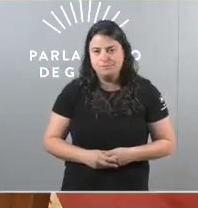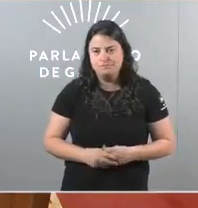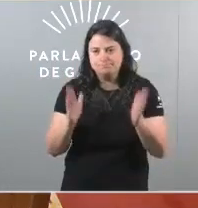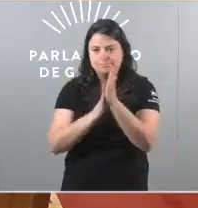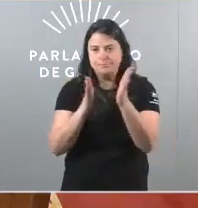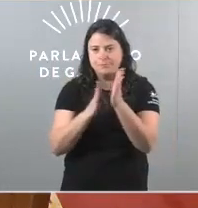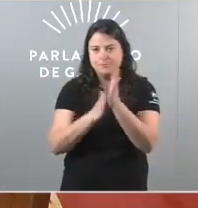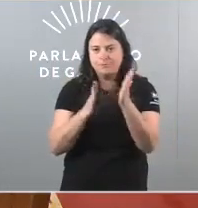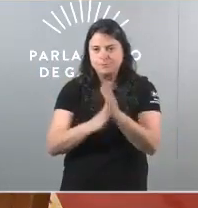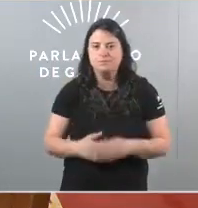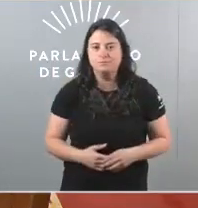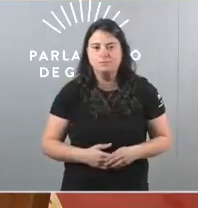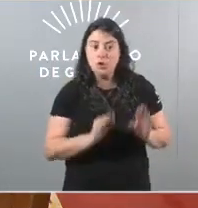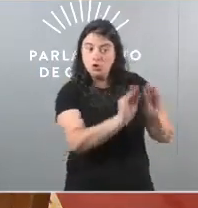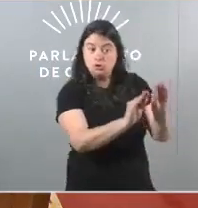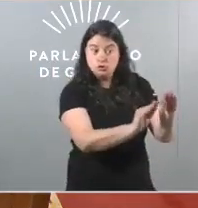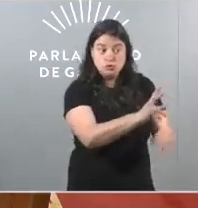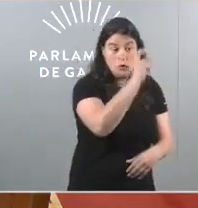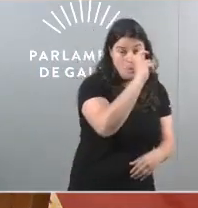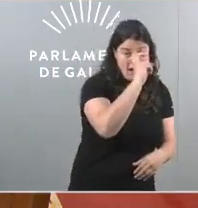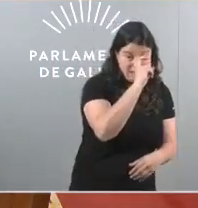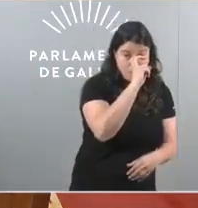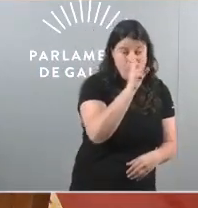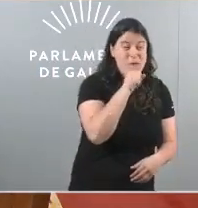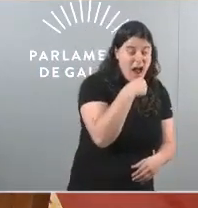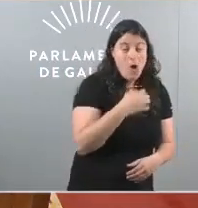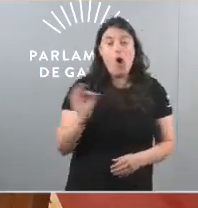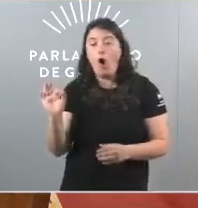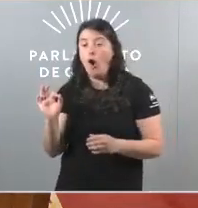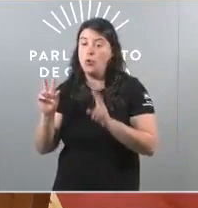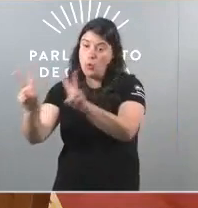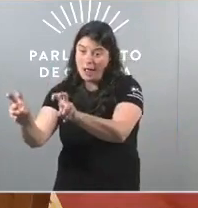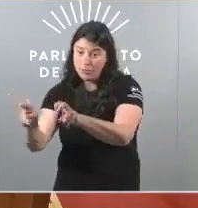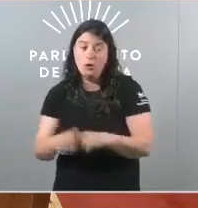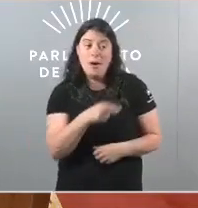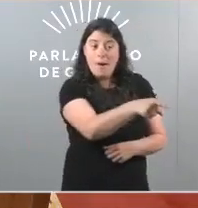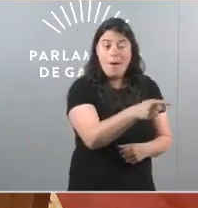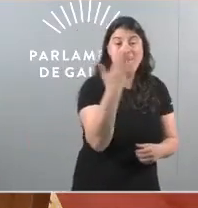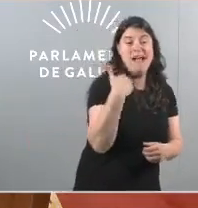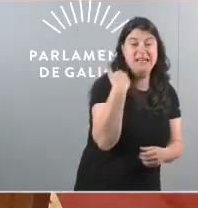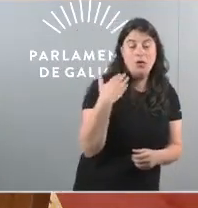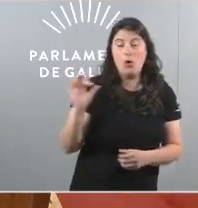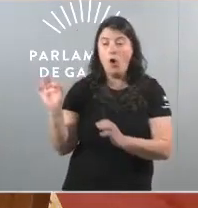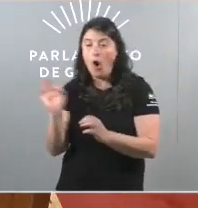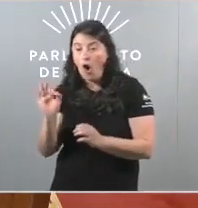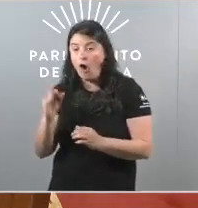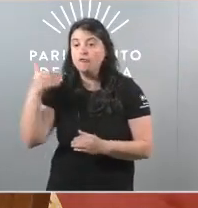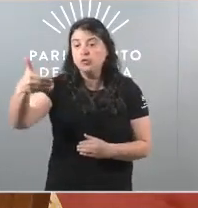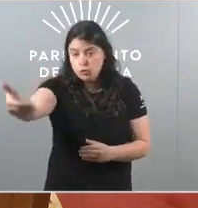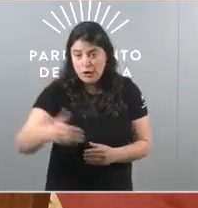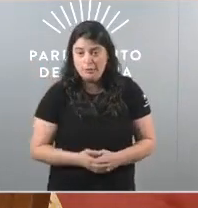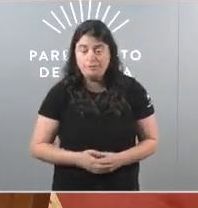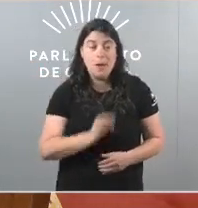o bello ou o novo o pasado ou o futuro o Partido